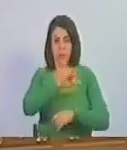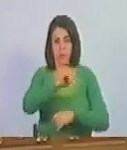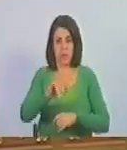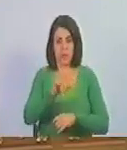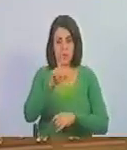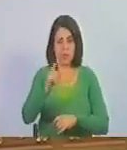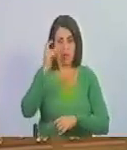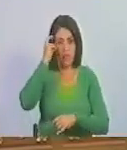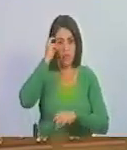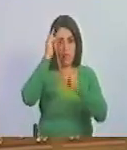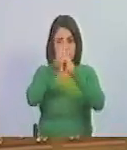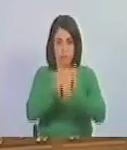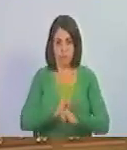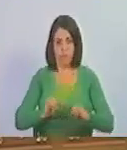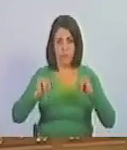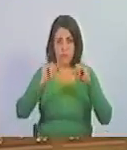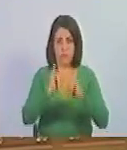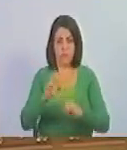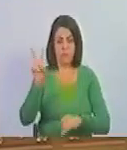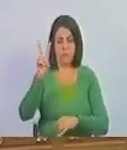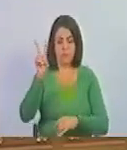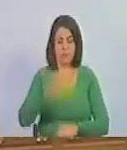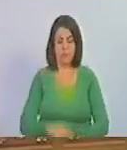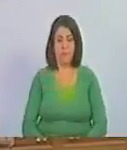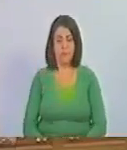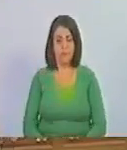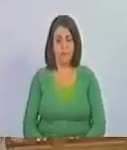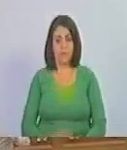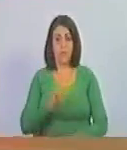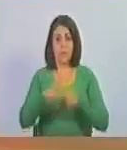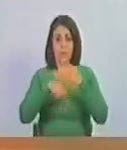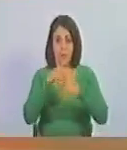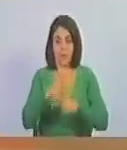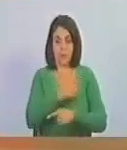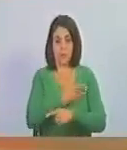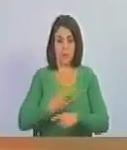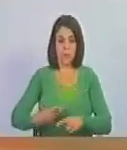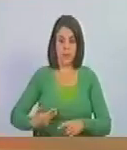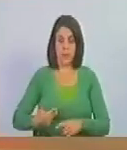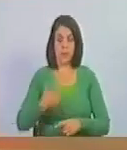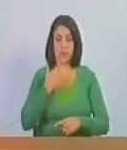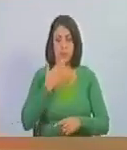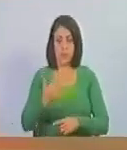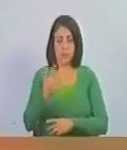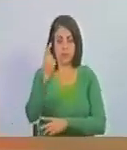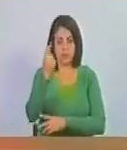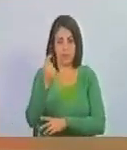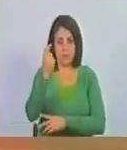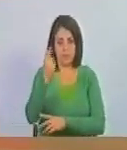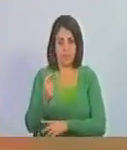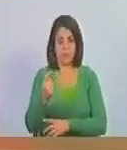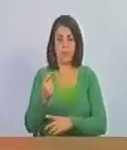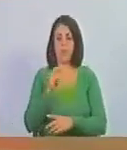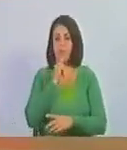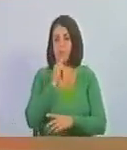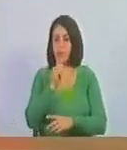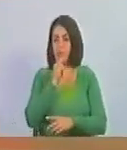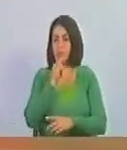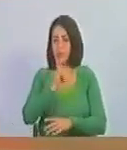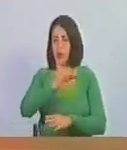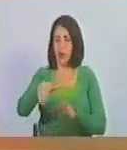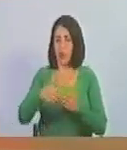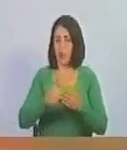julio, día de la independencia de Venezuela. Seguidamente, el presidente otorgó el derecho de palabra para puntos de información